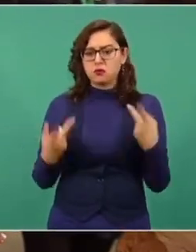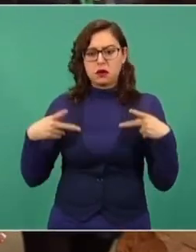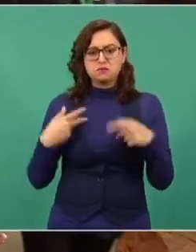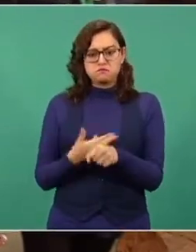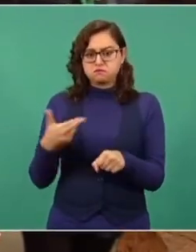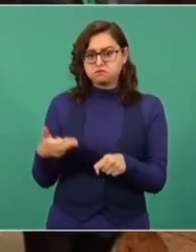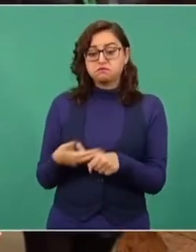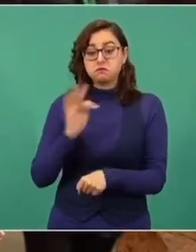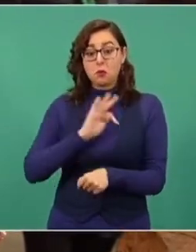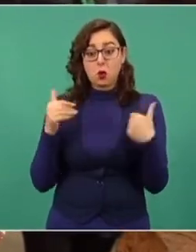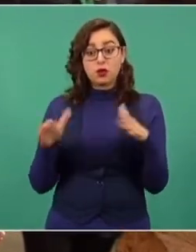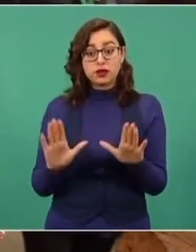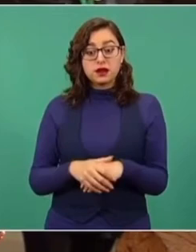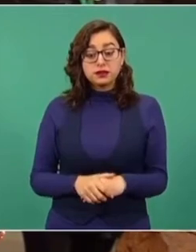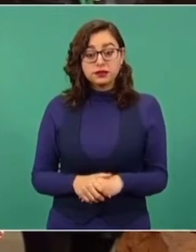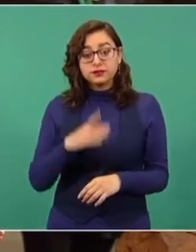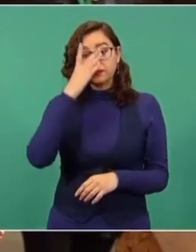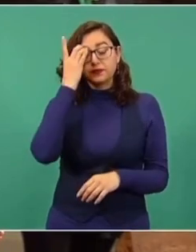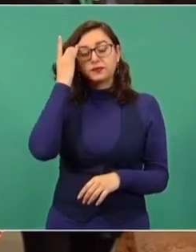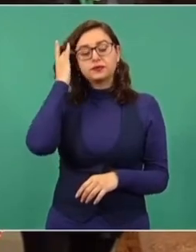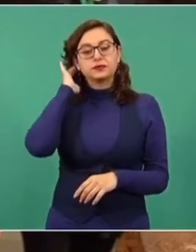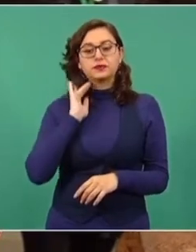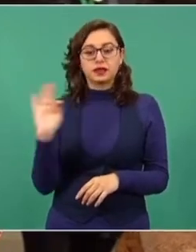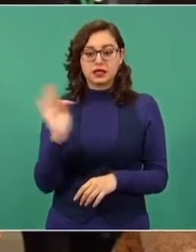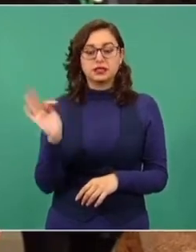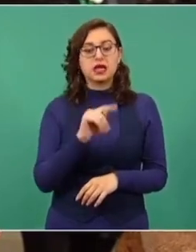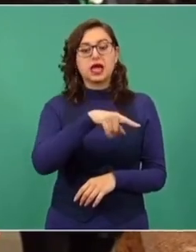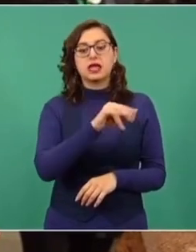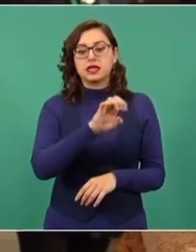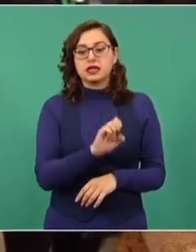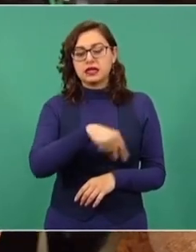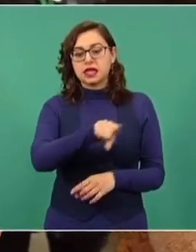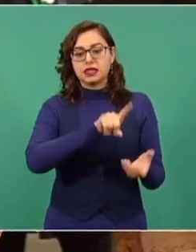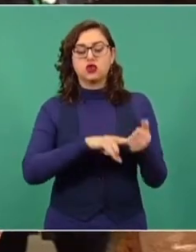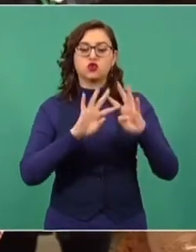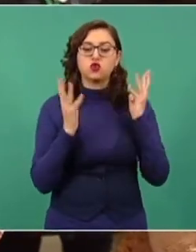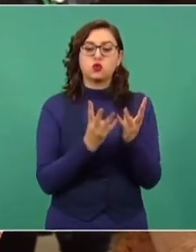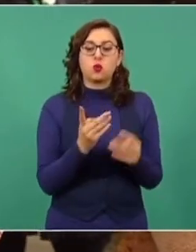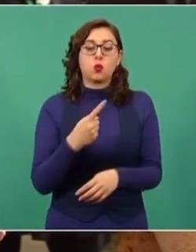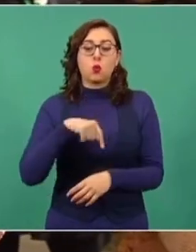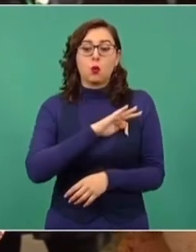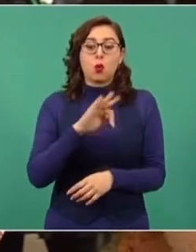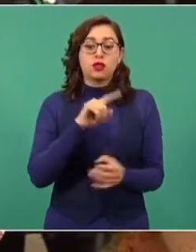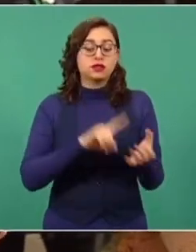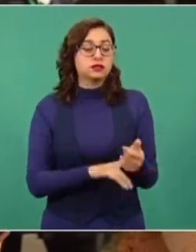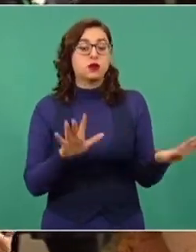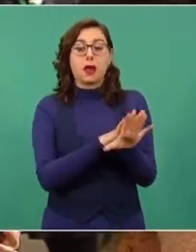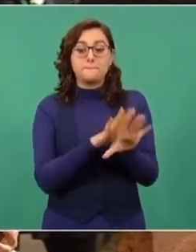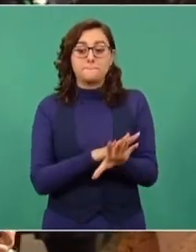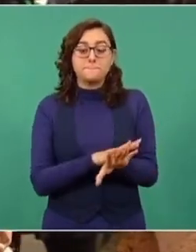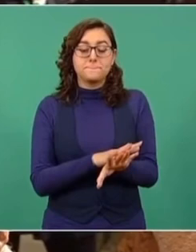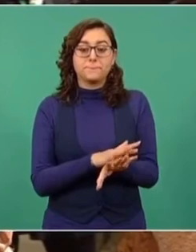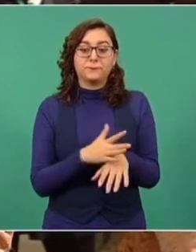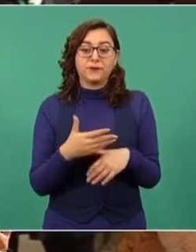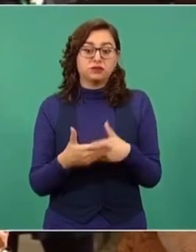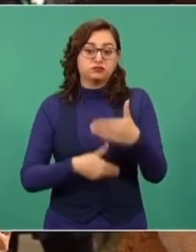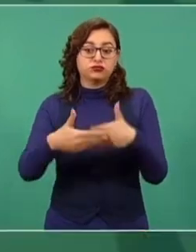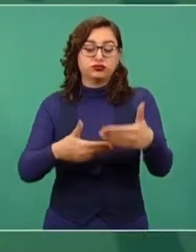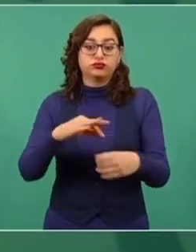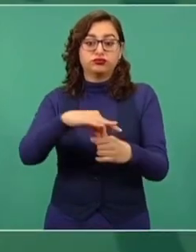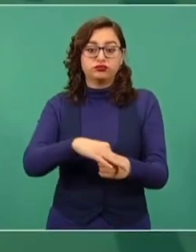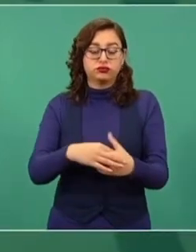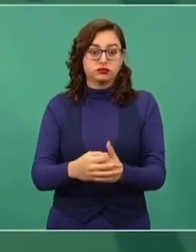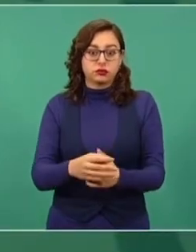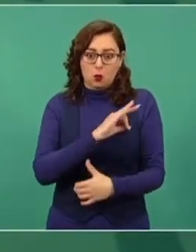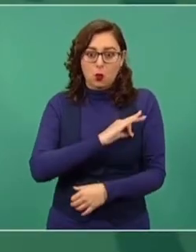ciudadanía les ha asignado, a lo mejor en un momento dado que los mismos consejeros del INE hagan una especie de cambio interno para que pueda llevarse a cabo la consulta.